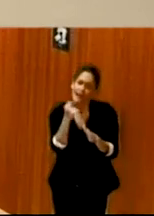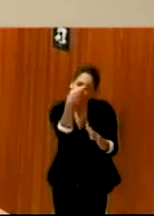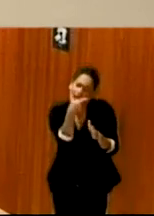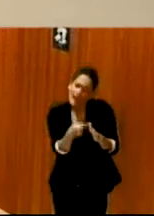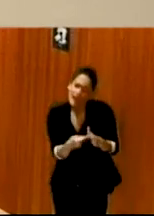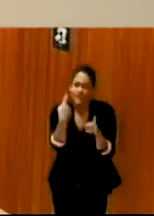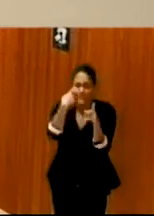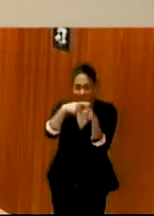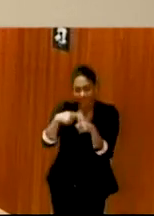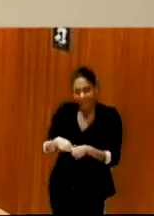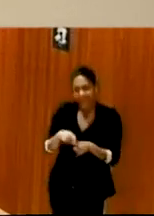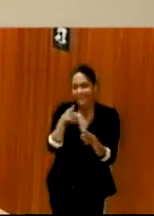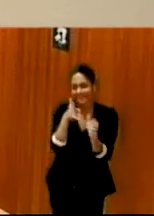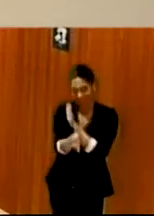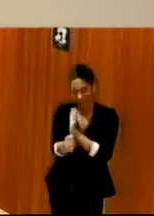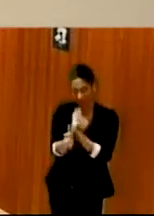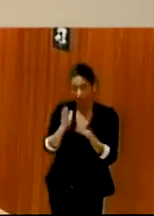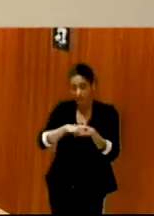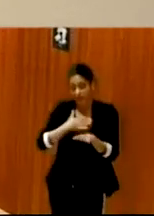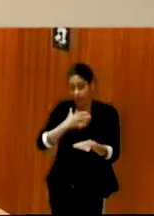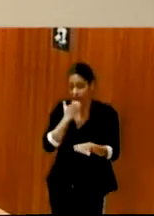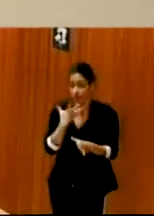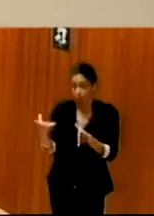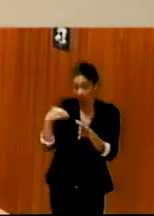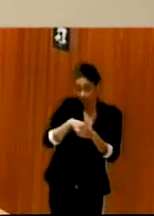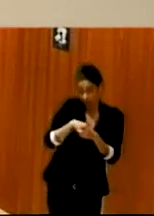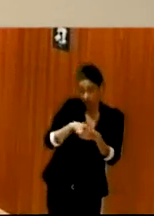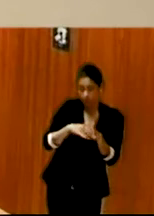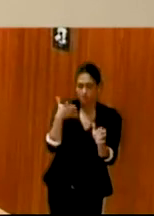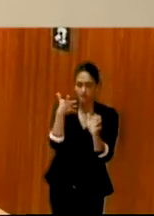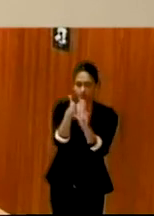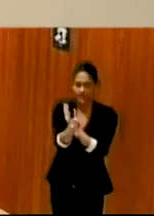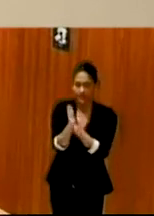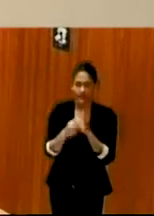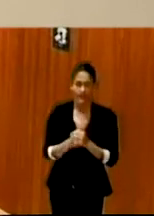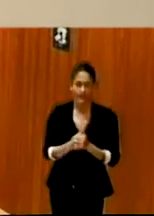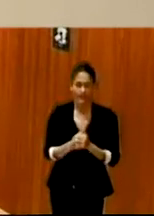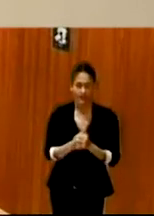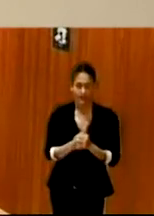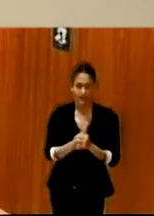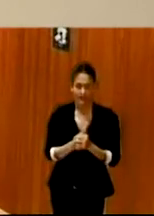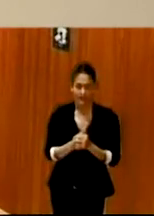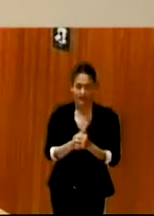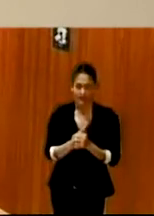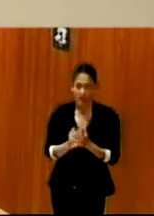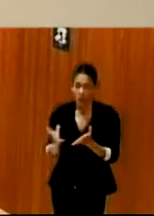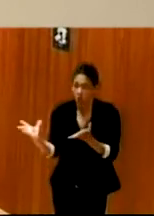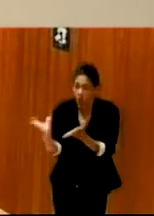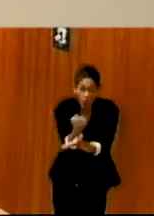unos matices diferentes. Para mí, la inclusión es todos, todas a una.